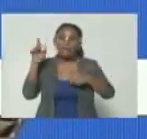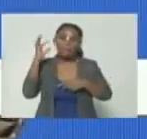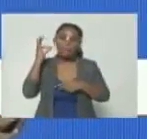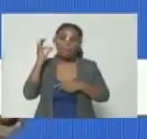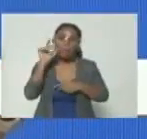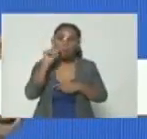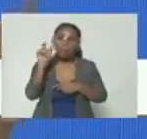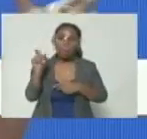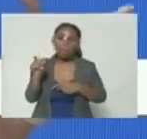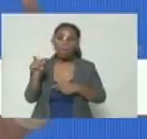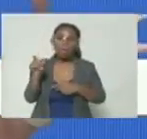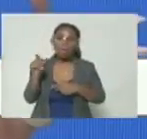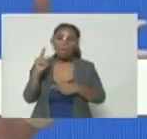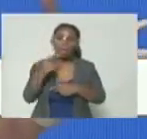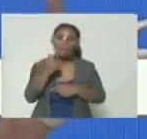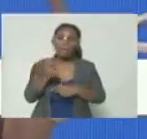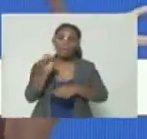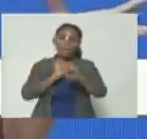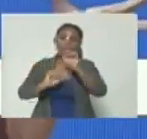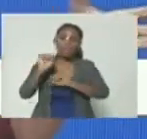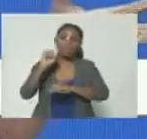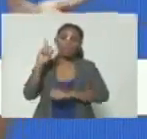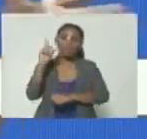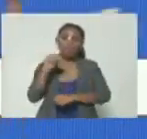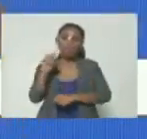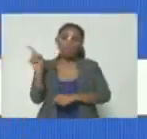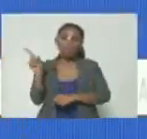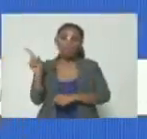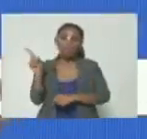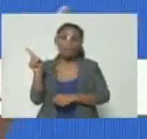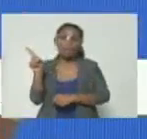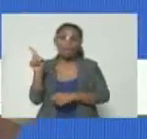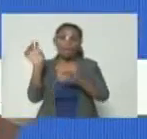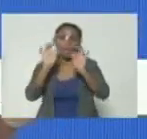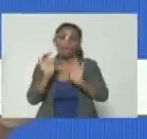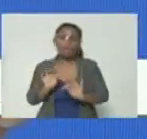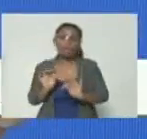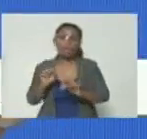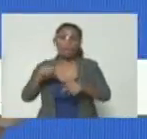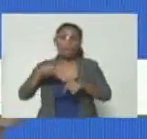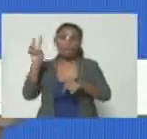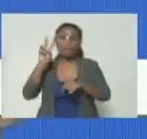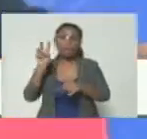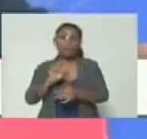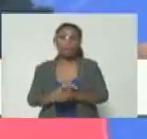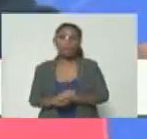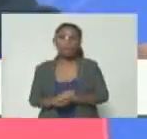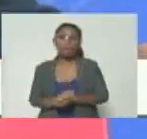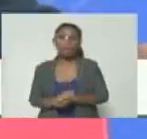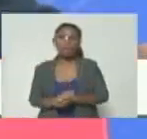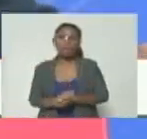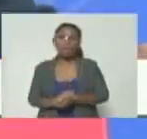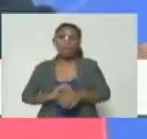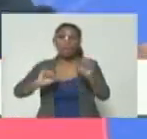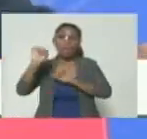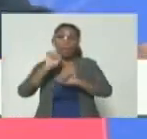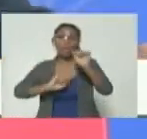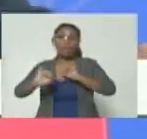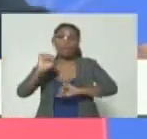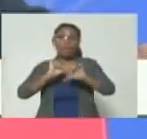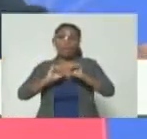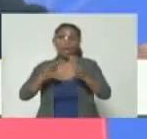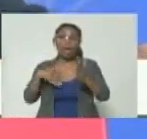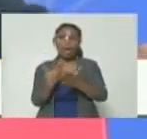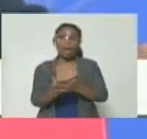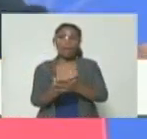Tarazona que ha sido muy defendido también por por medios en Venezuela ¿no? los van a defender hasta el jueves cuando mostremos todas las